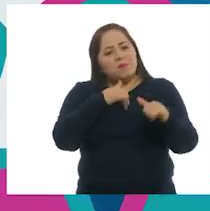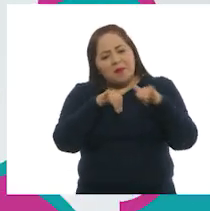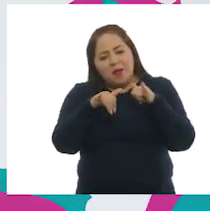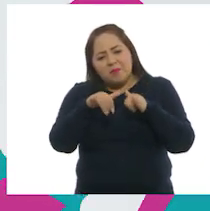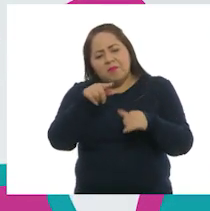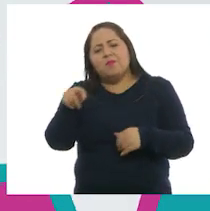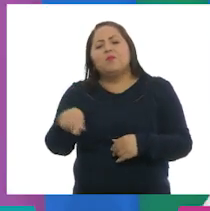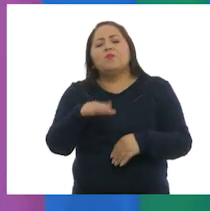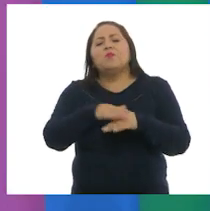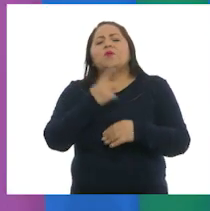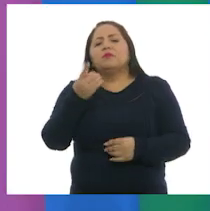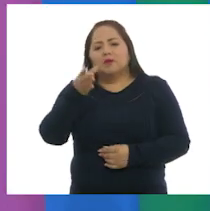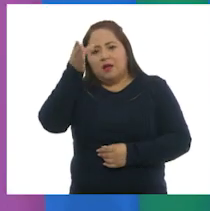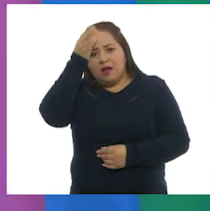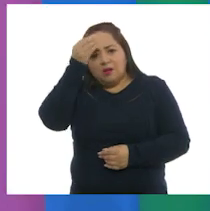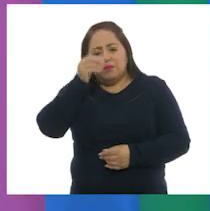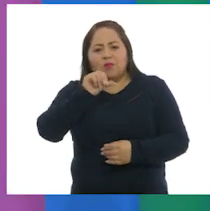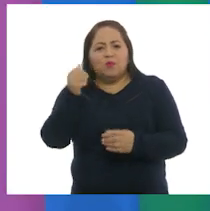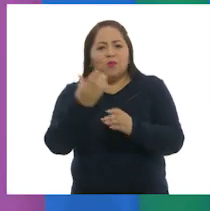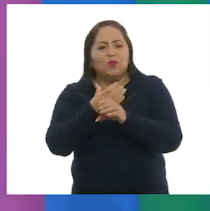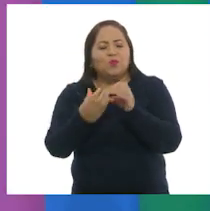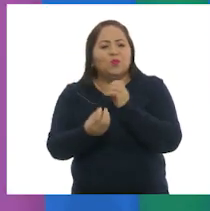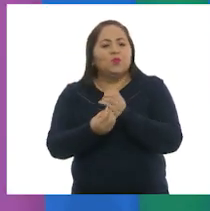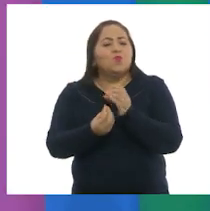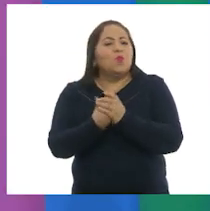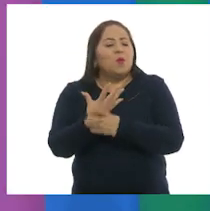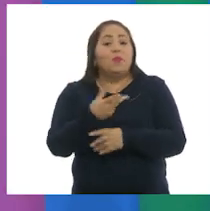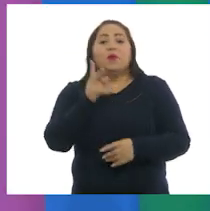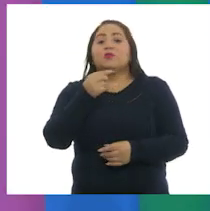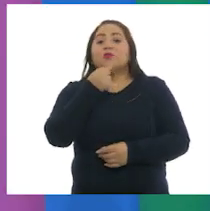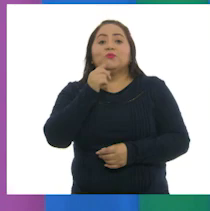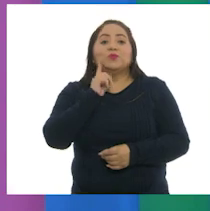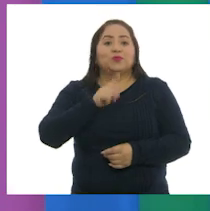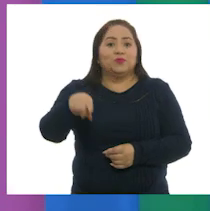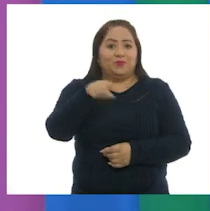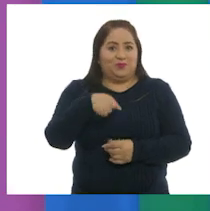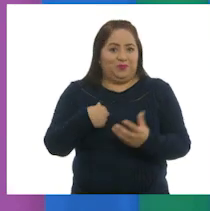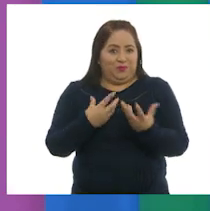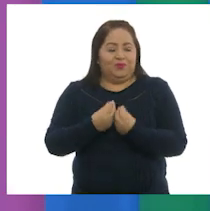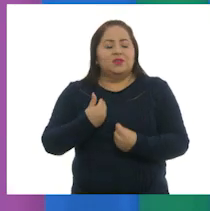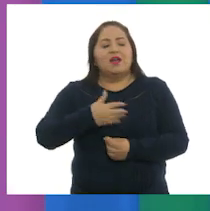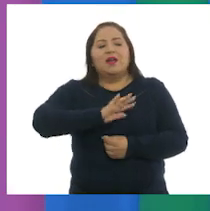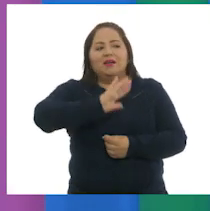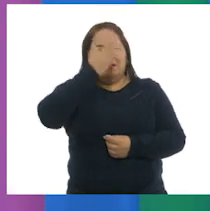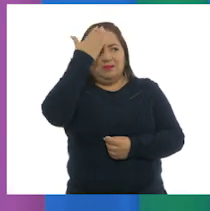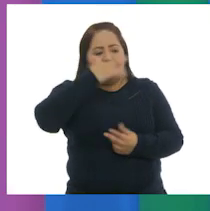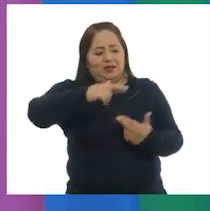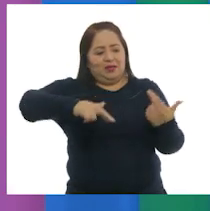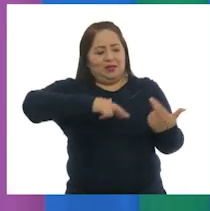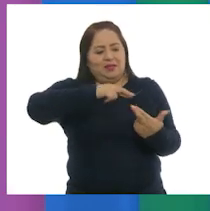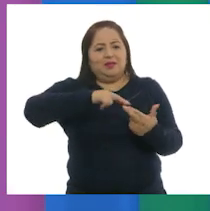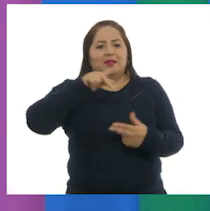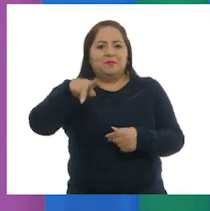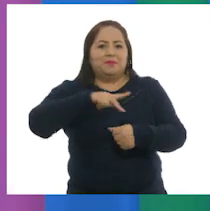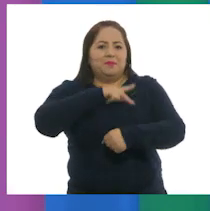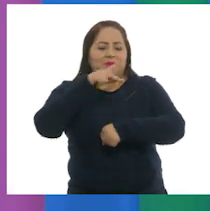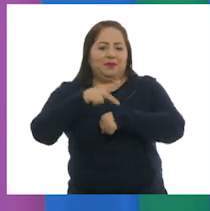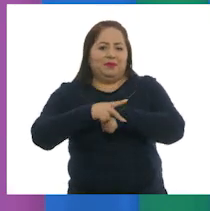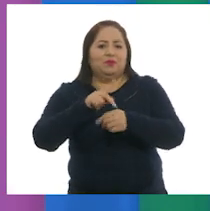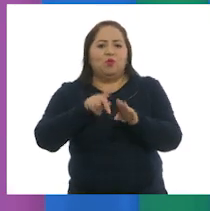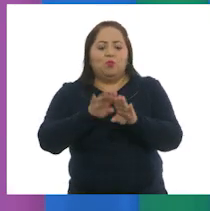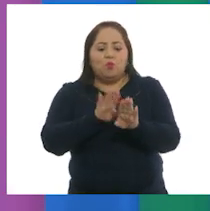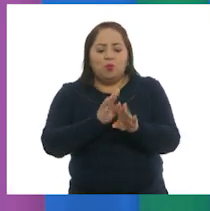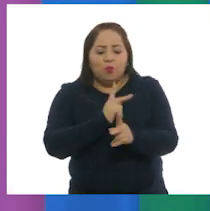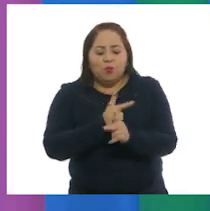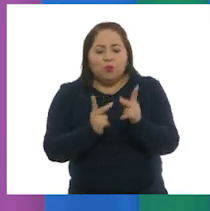ya que siempre aprendo cosas nuevas. Y ahora, las niñas y los niños y yo sabemos regiones de nuestro país que destacan la